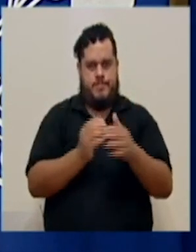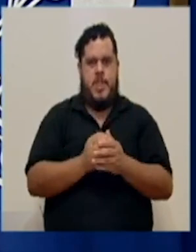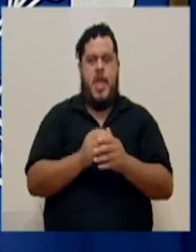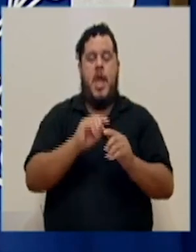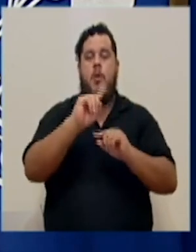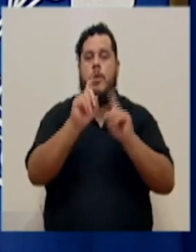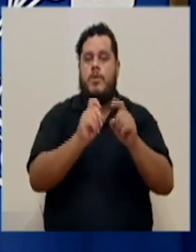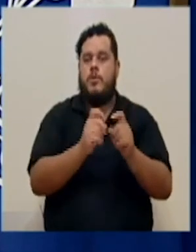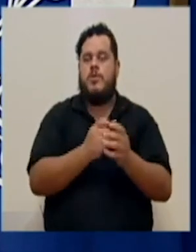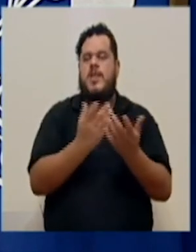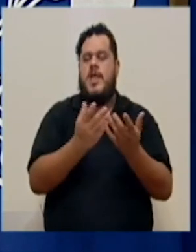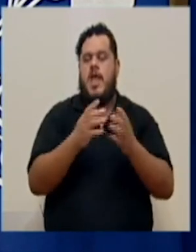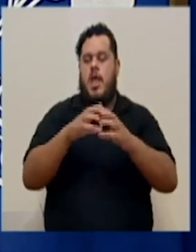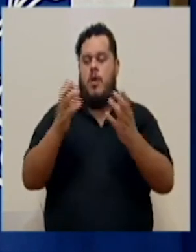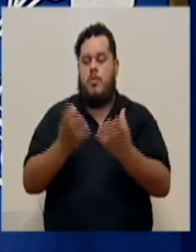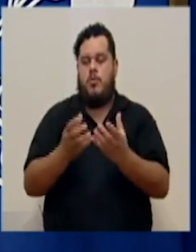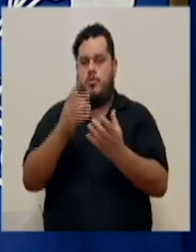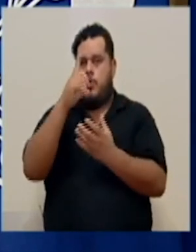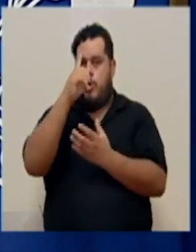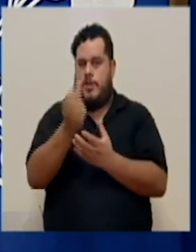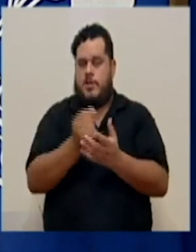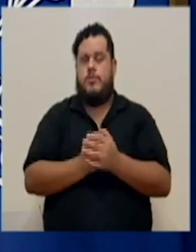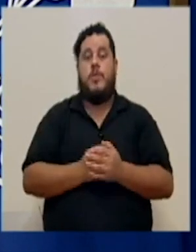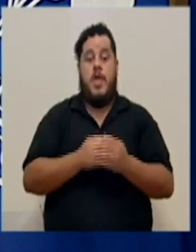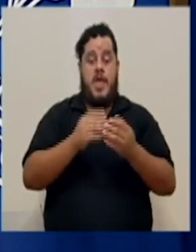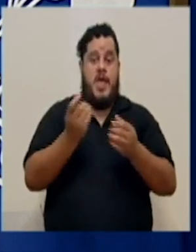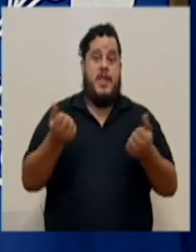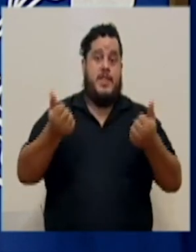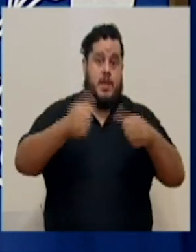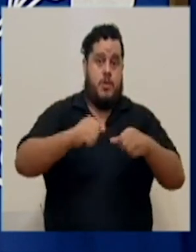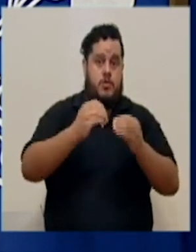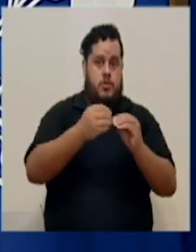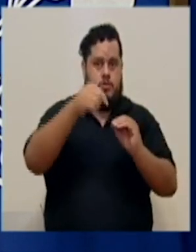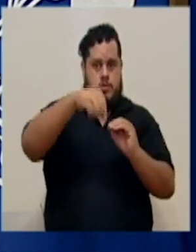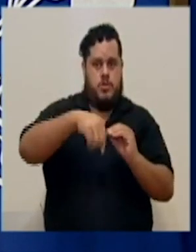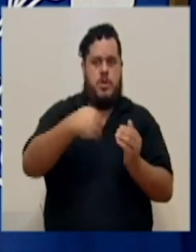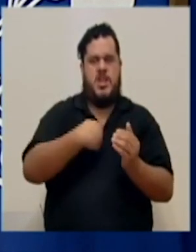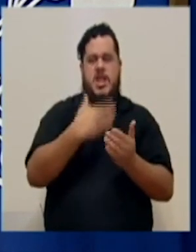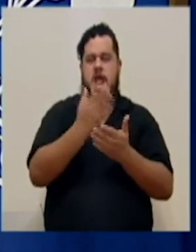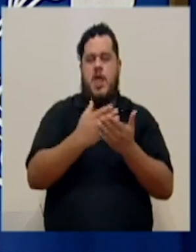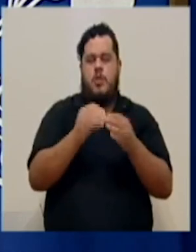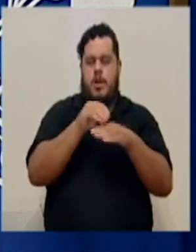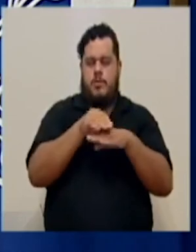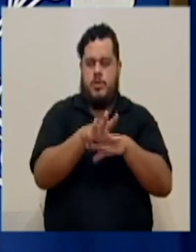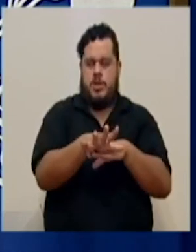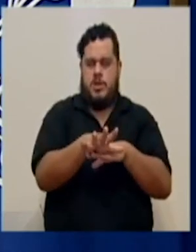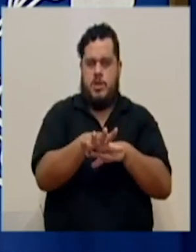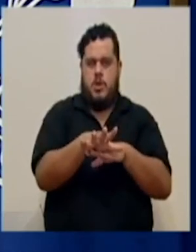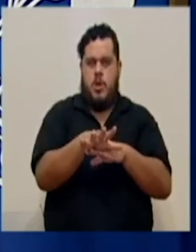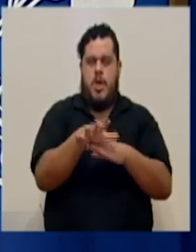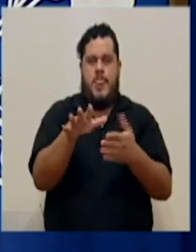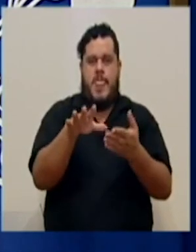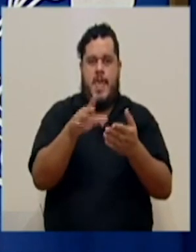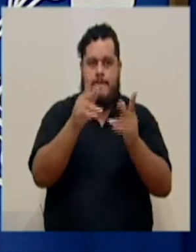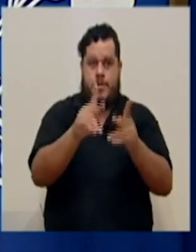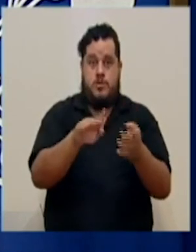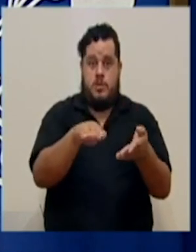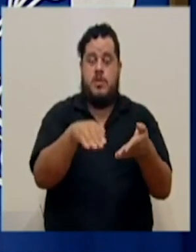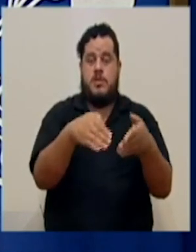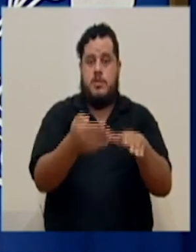realiza Mundo Escazú. De acuerdo a los números de hoy, ¿tienen alguna proyección de víctimas mortales